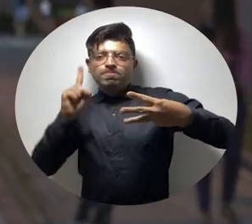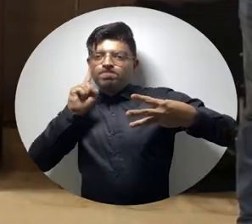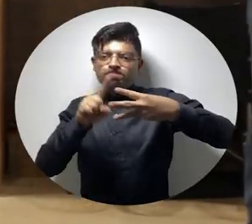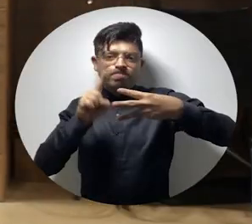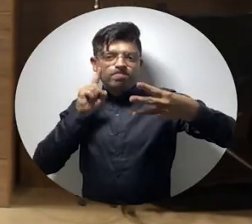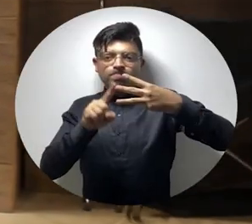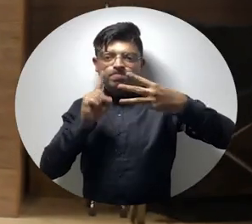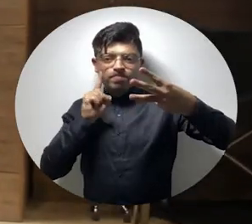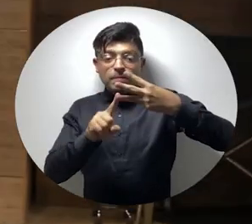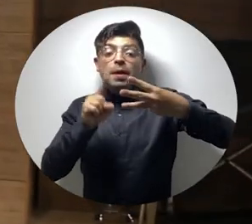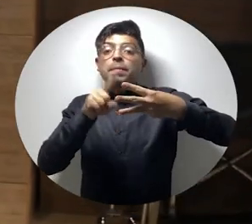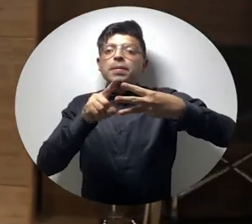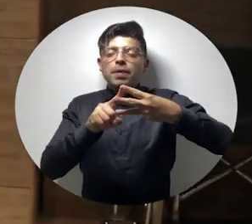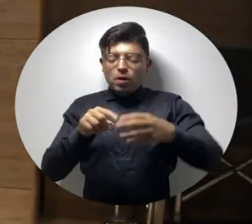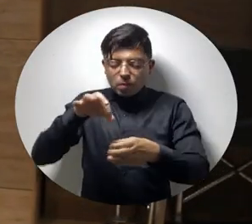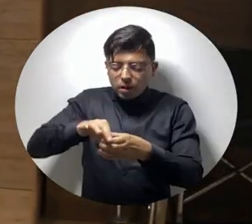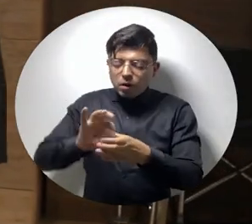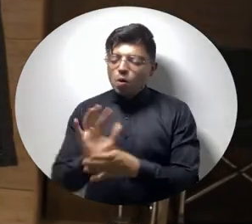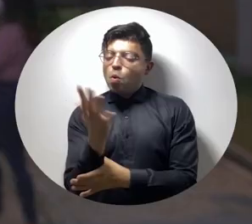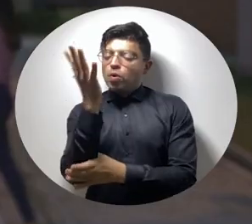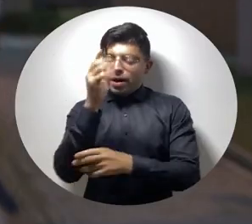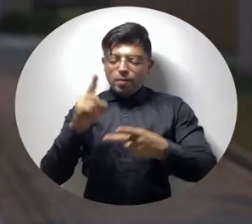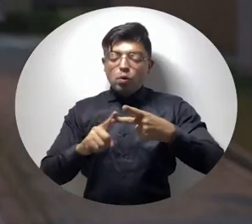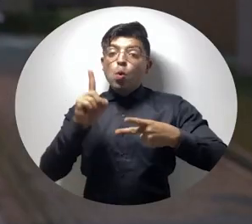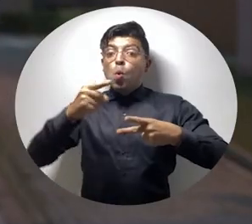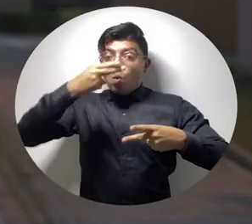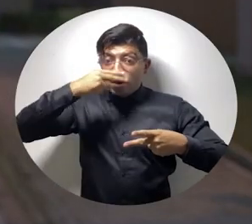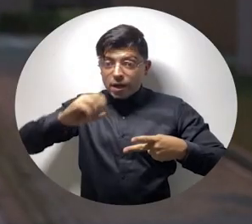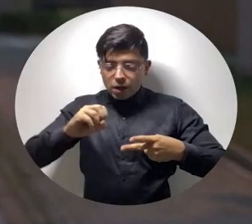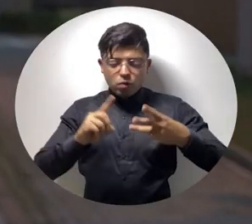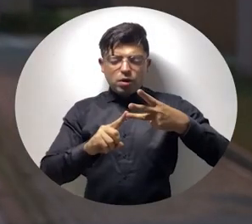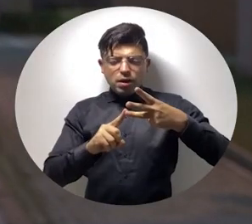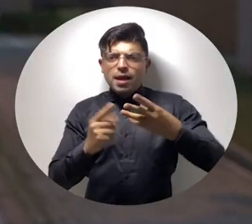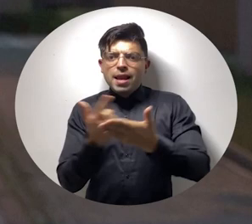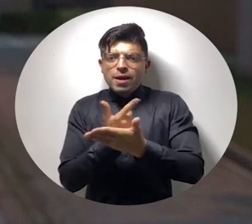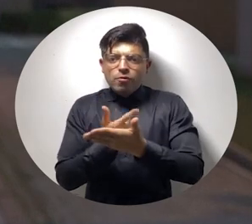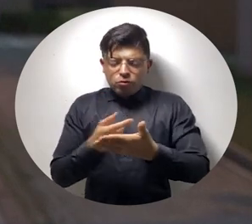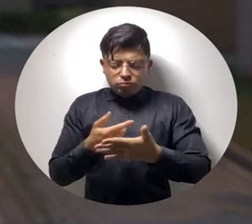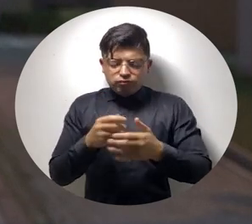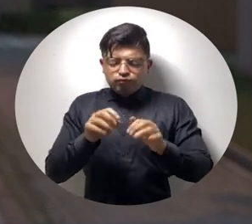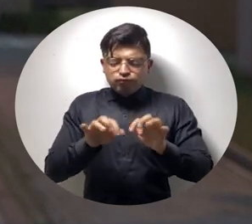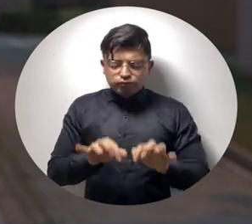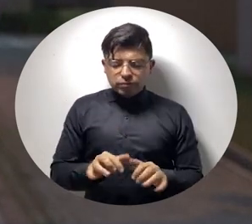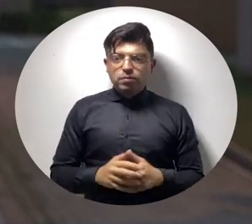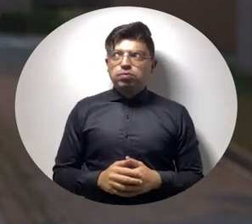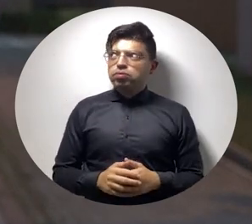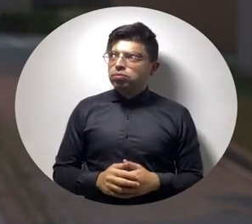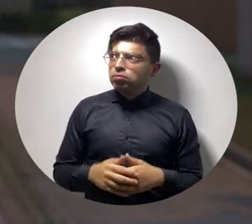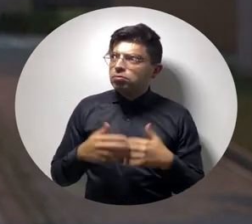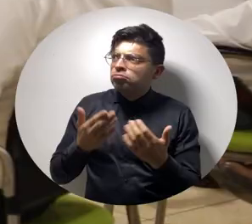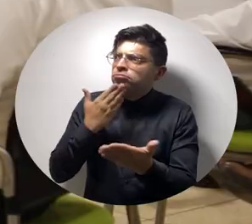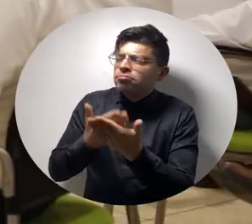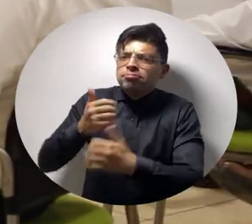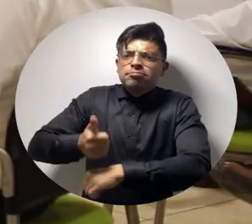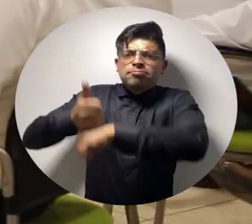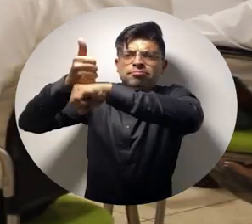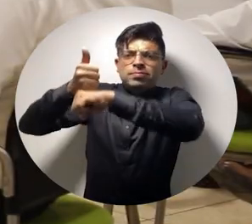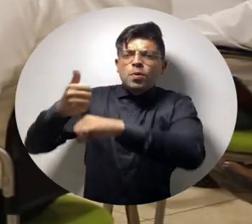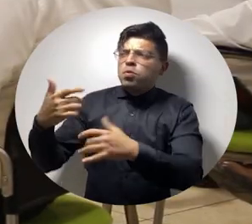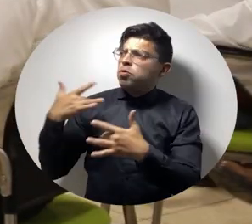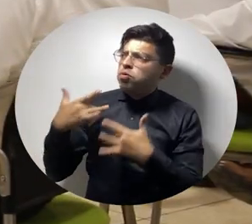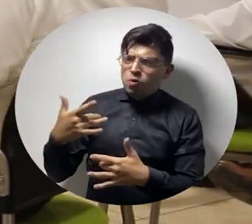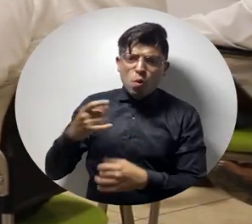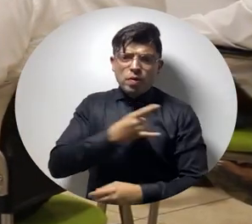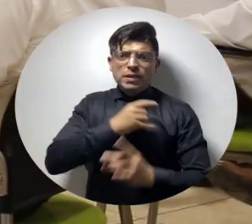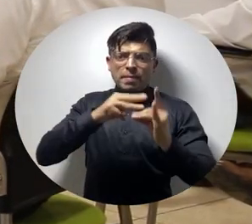bien había que cumplir con tres metas. La primera meta era sembrar un árbol, tener un hijo y escribir un libro. Y hoy gracias